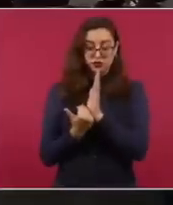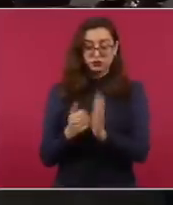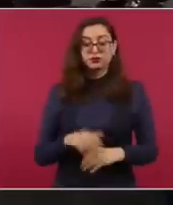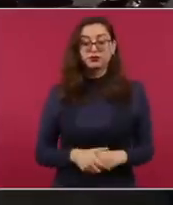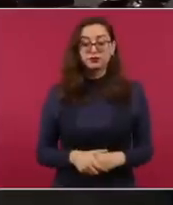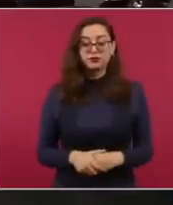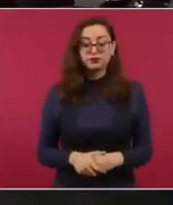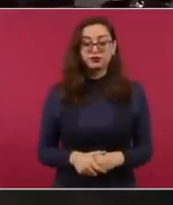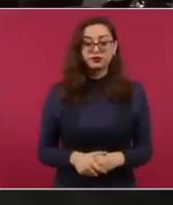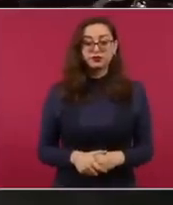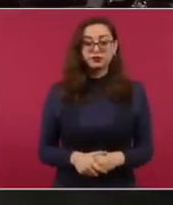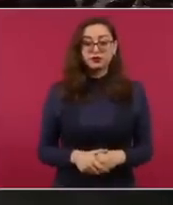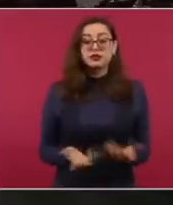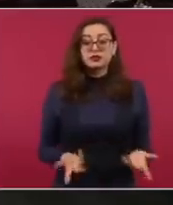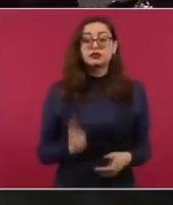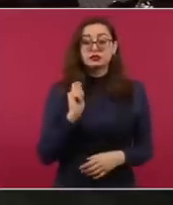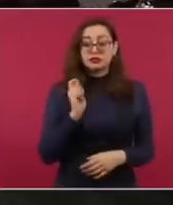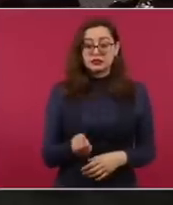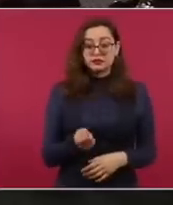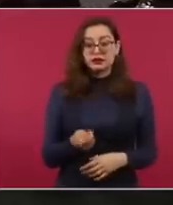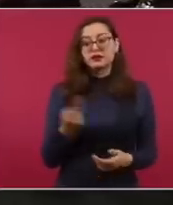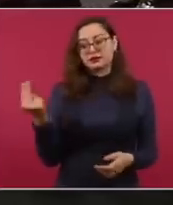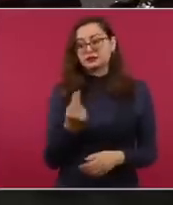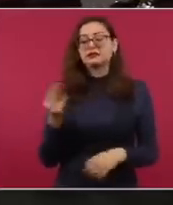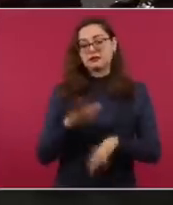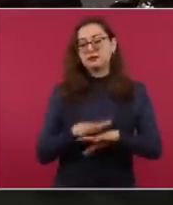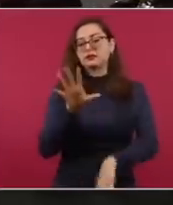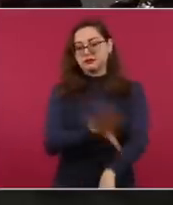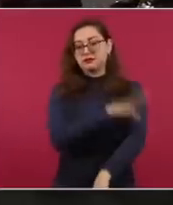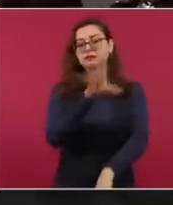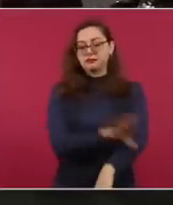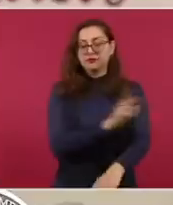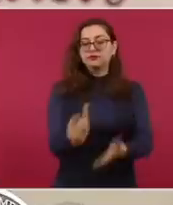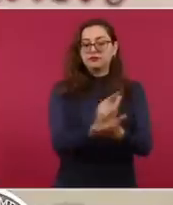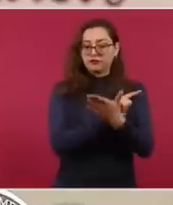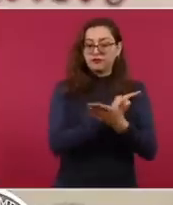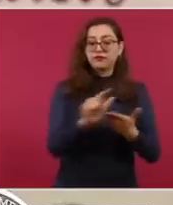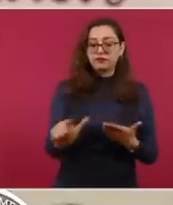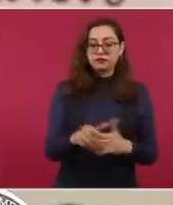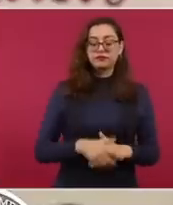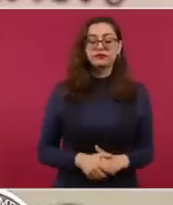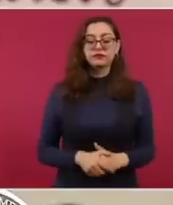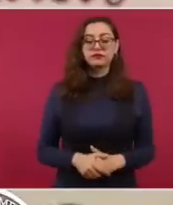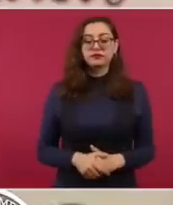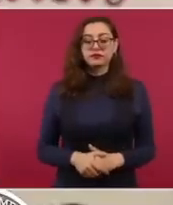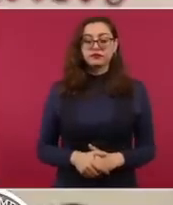Eso significa más que duplicar la generación de energías limpias. Bueno, pues el caso es de que